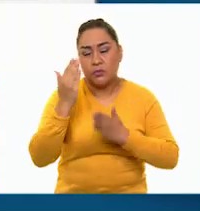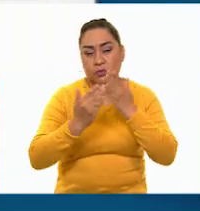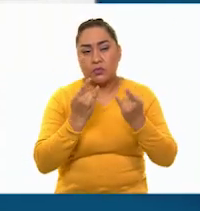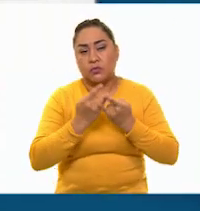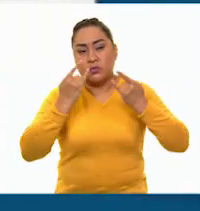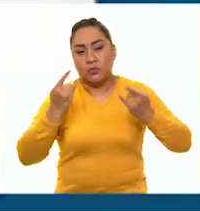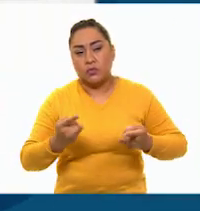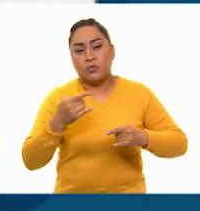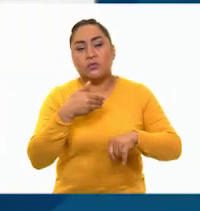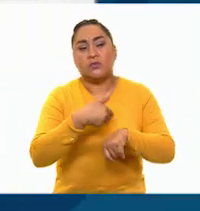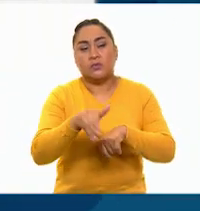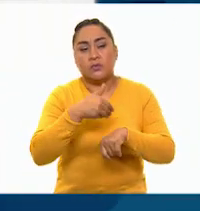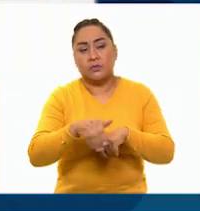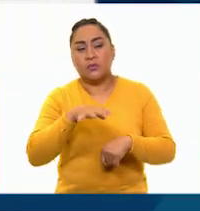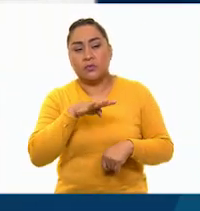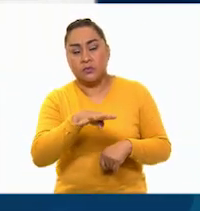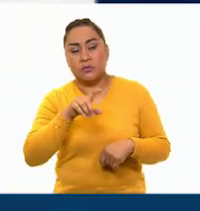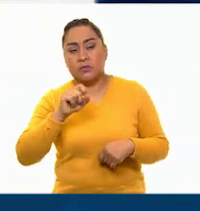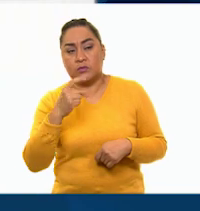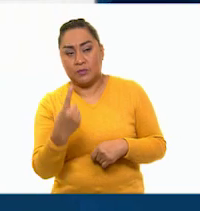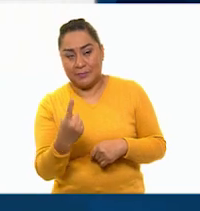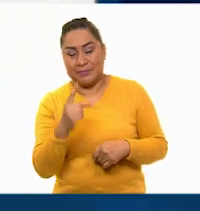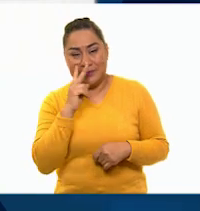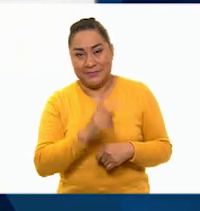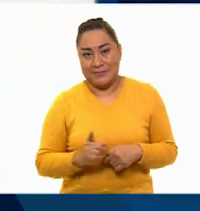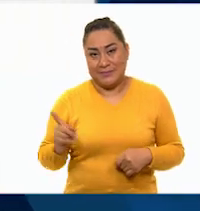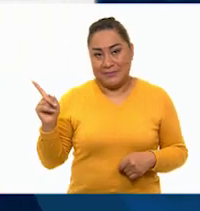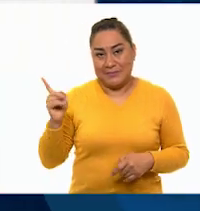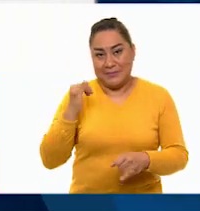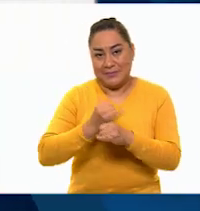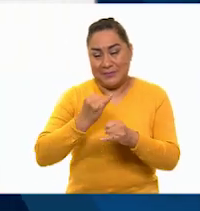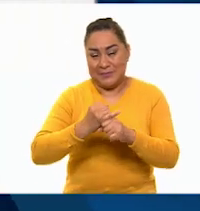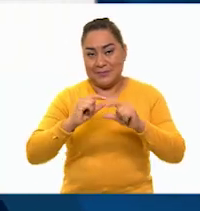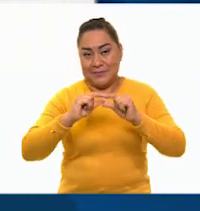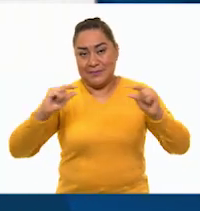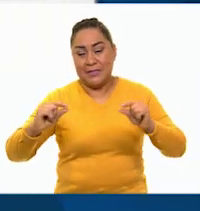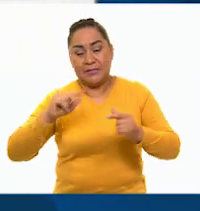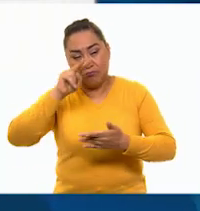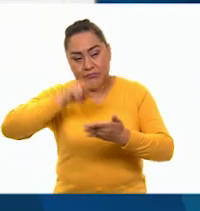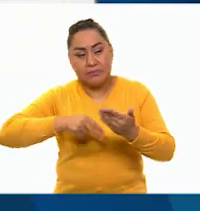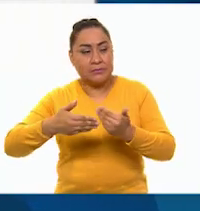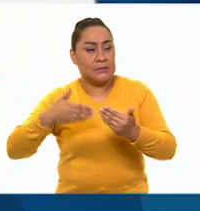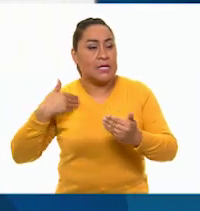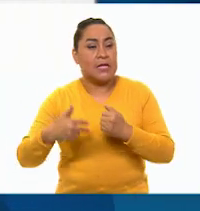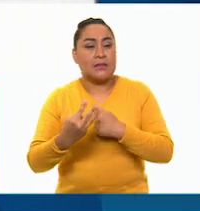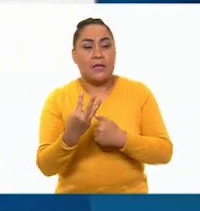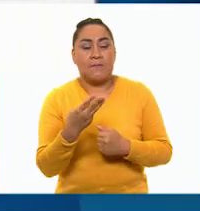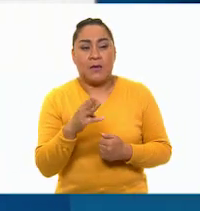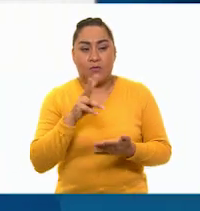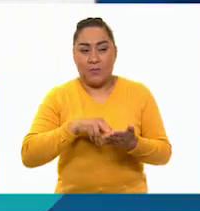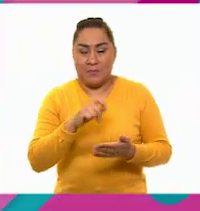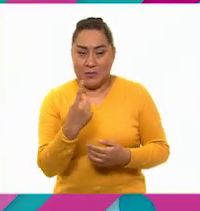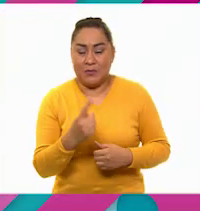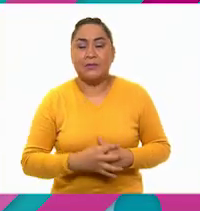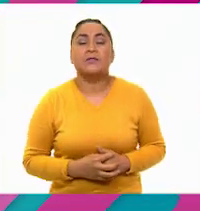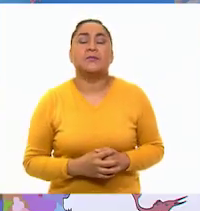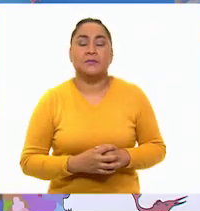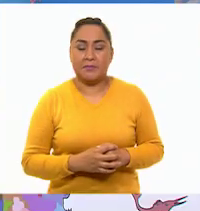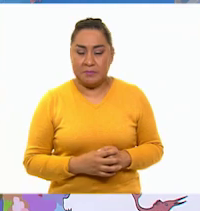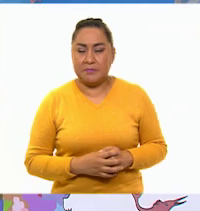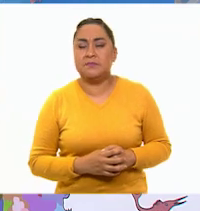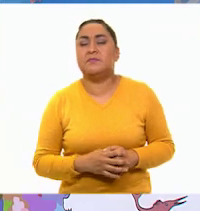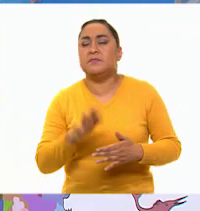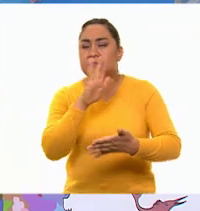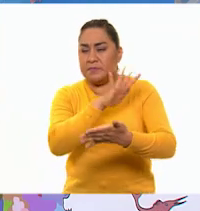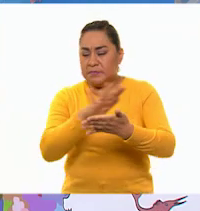19 y 21, en La Liga que ven en pantalla, consultado el 3 de mayo del 2021. Muy bien, María. ¿De qué trata este